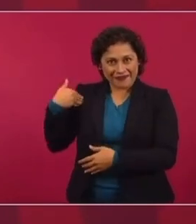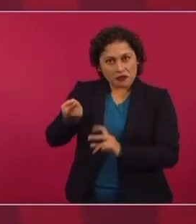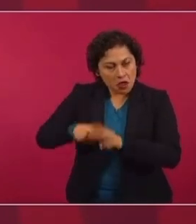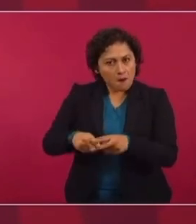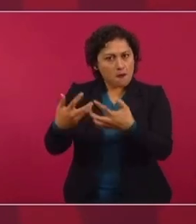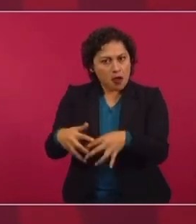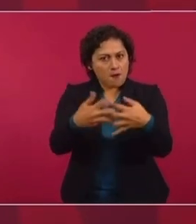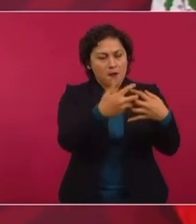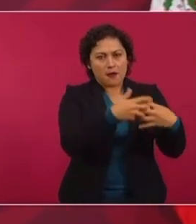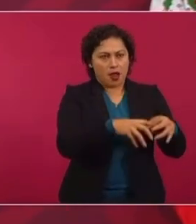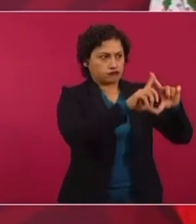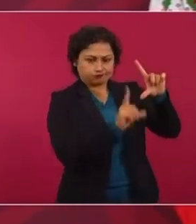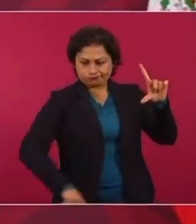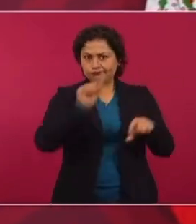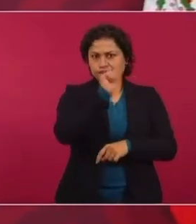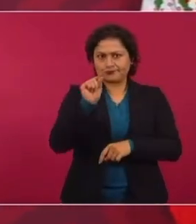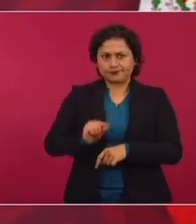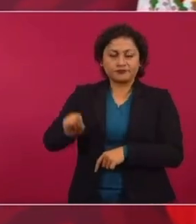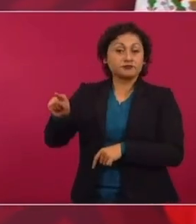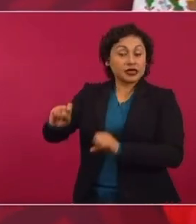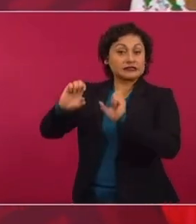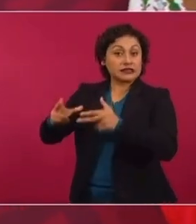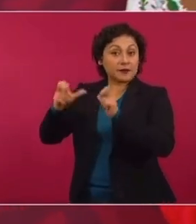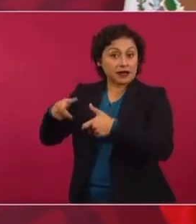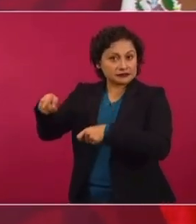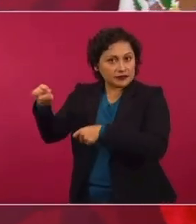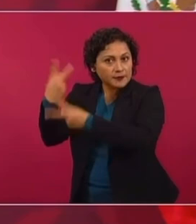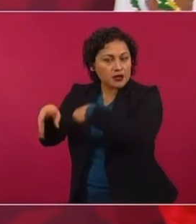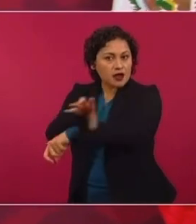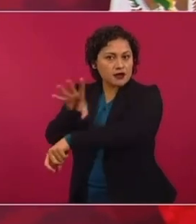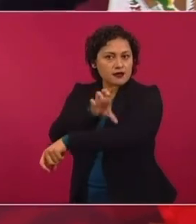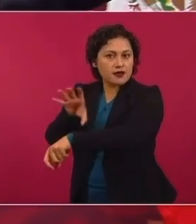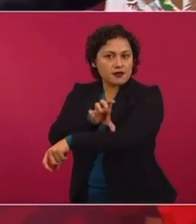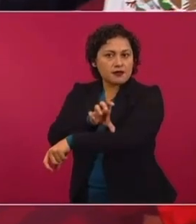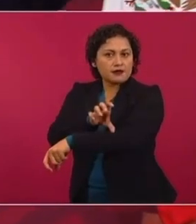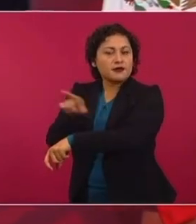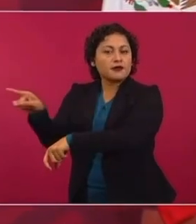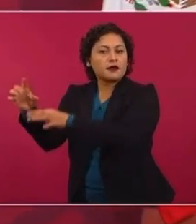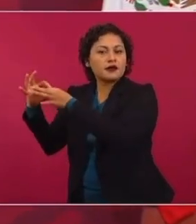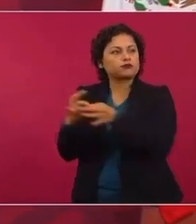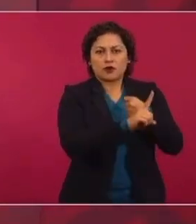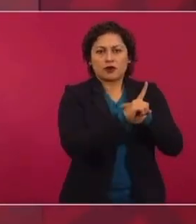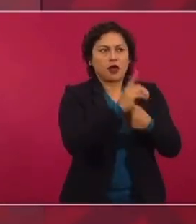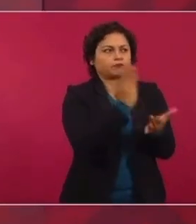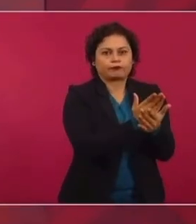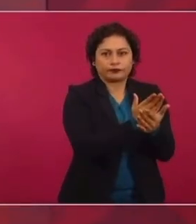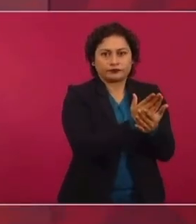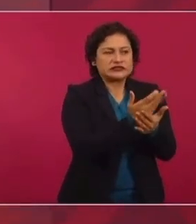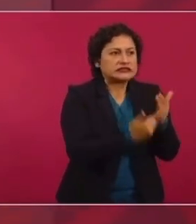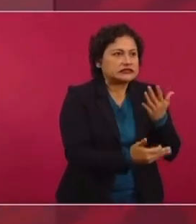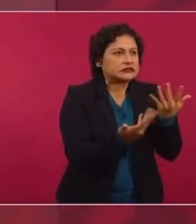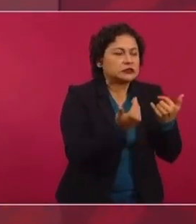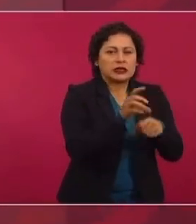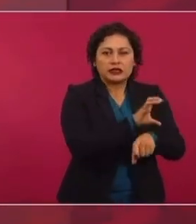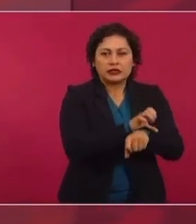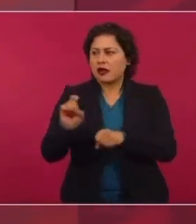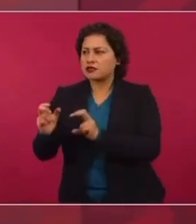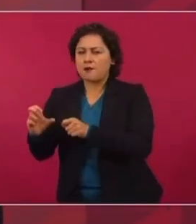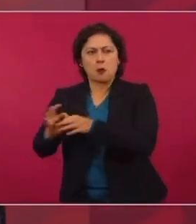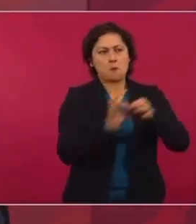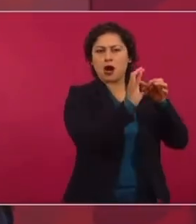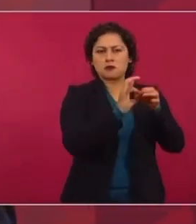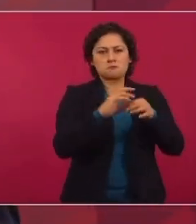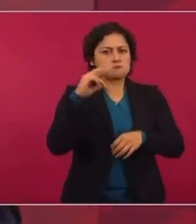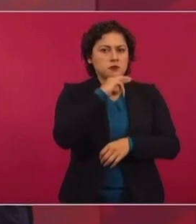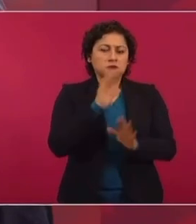energía producida en Chiapas llegó al norte. Entonces nosotros no tendríamos problema en ese